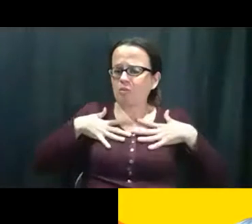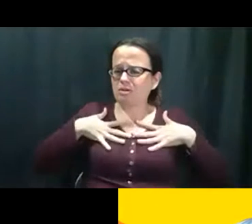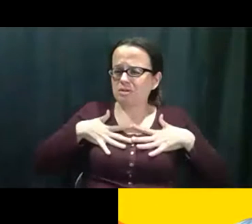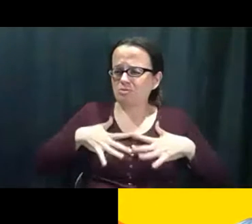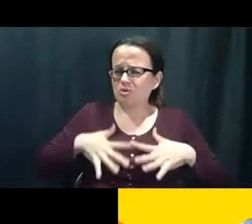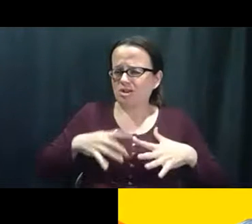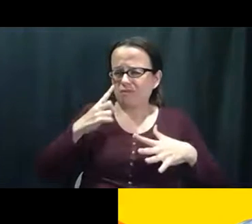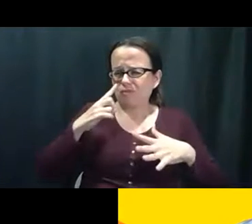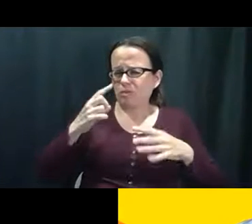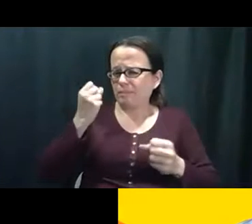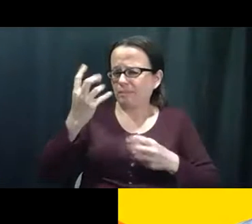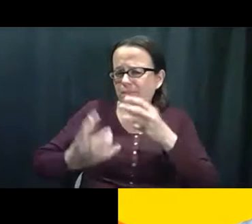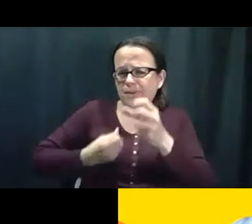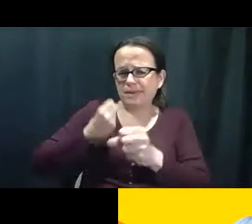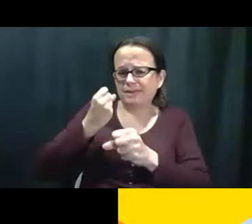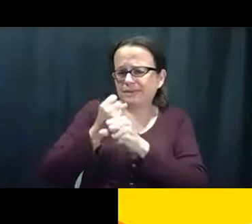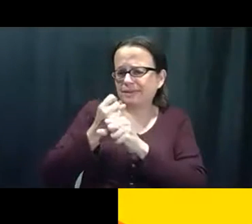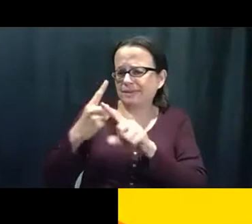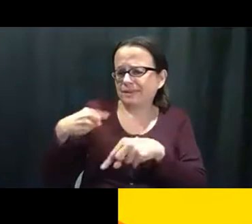depresión por años.